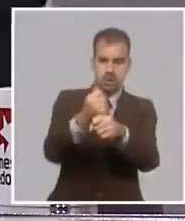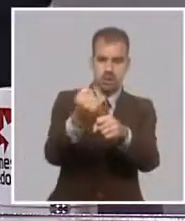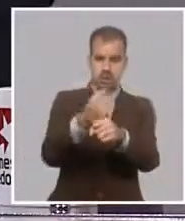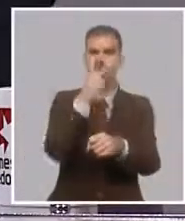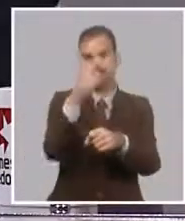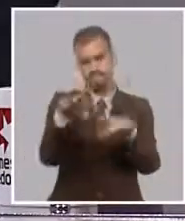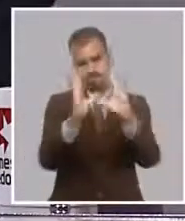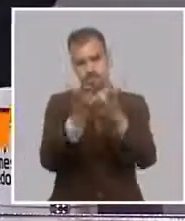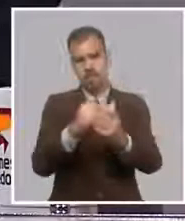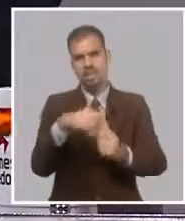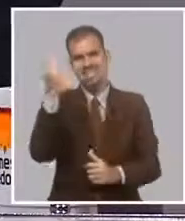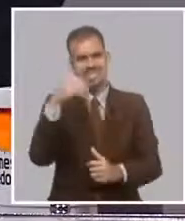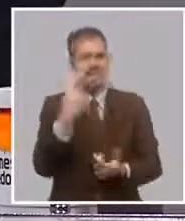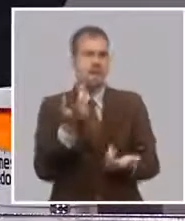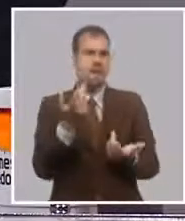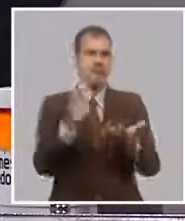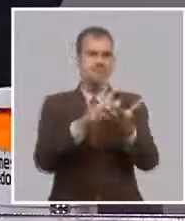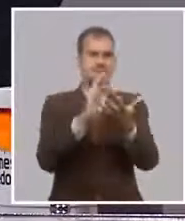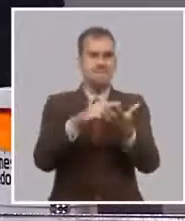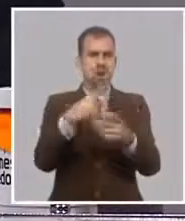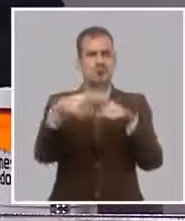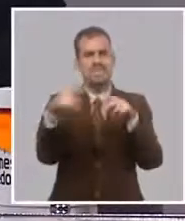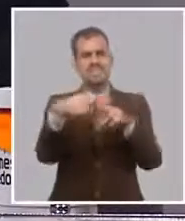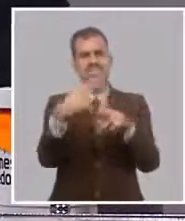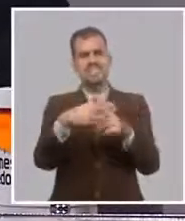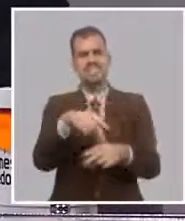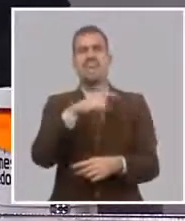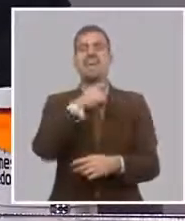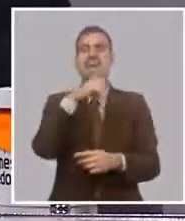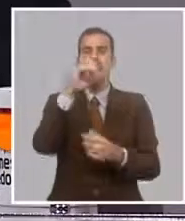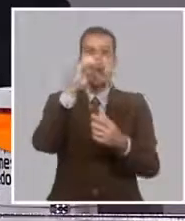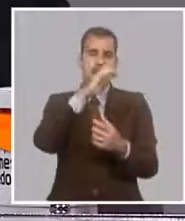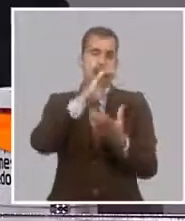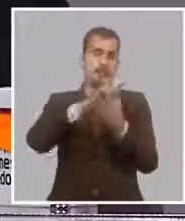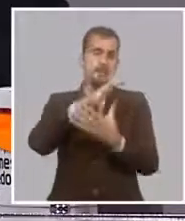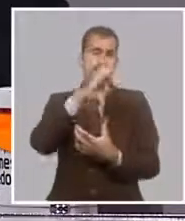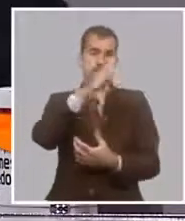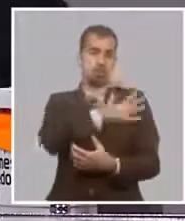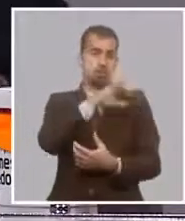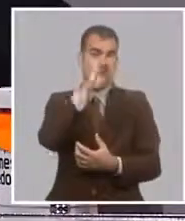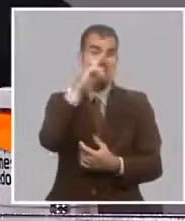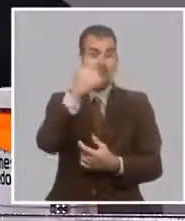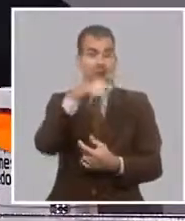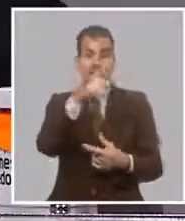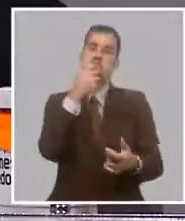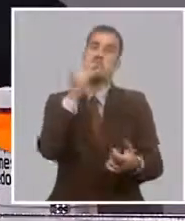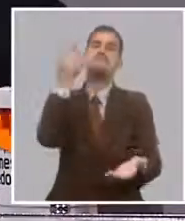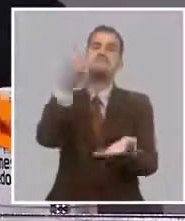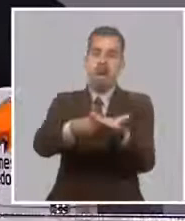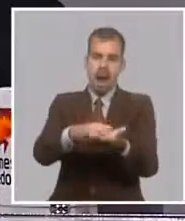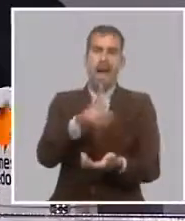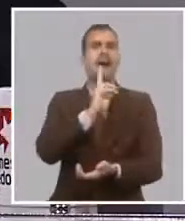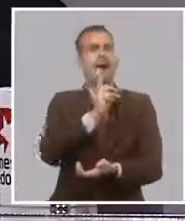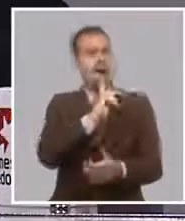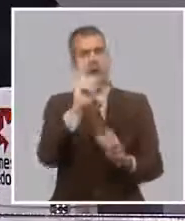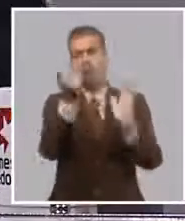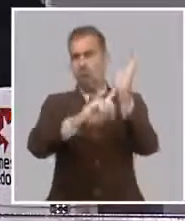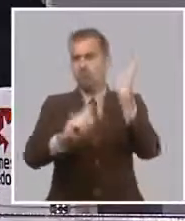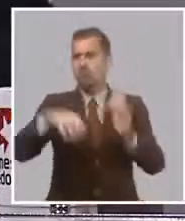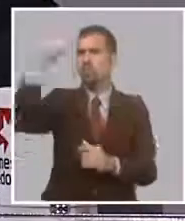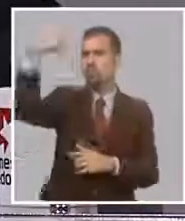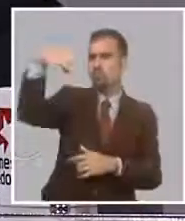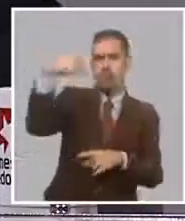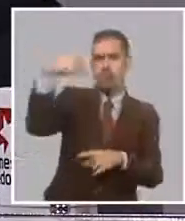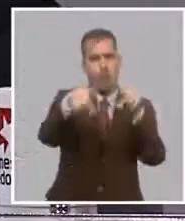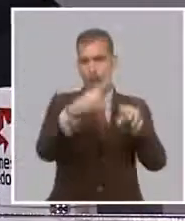plataformas de banca móvil en zona, realizar pagos de servicios que tienen que hacer ahora, de electricidad, de agua, pagarle a proveedores y